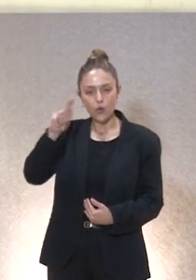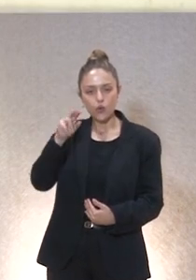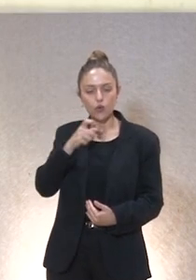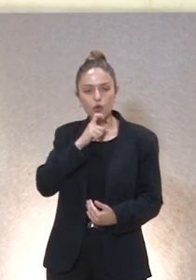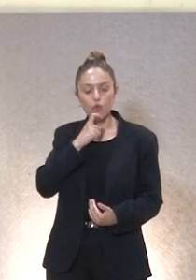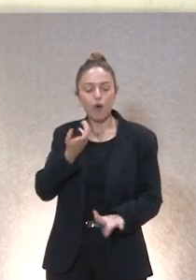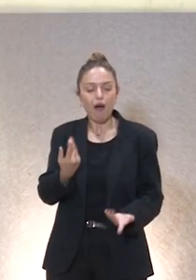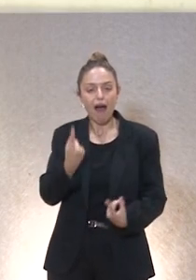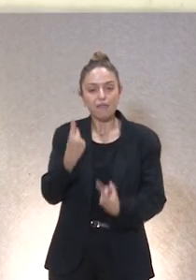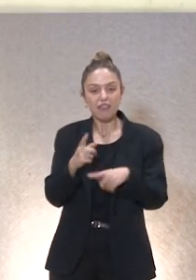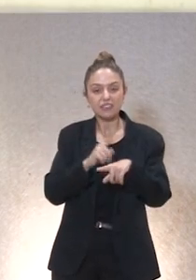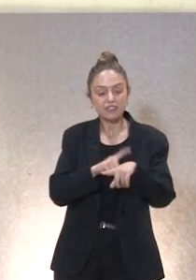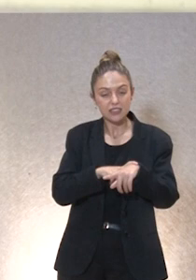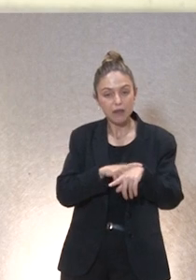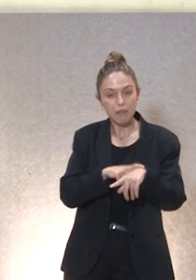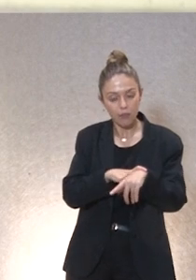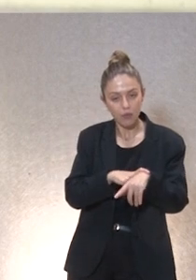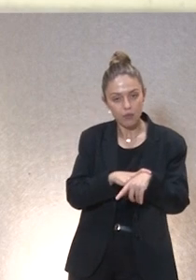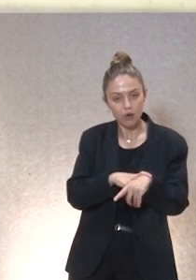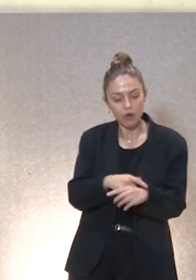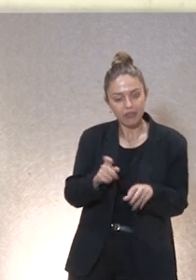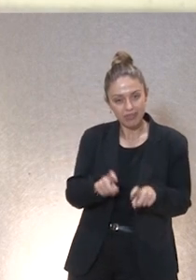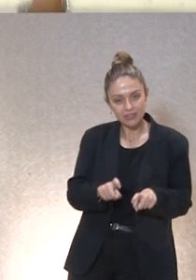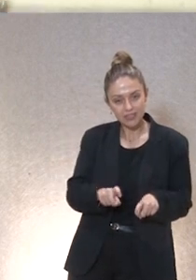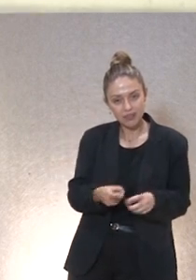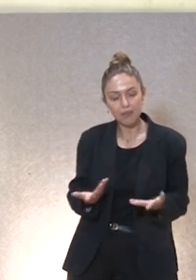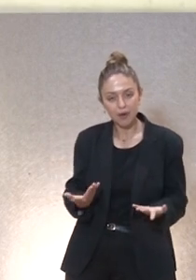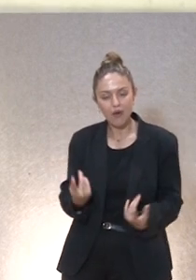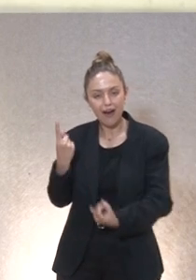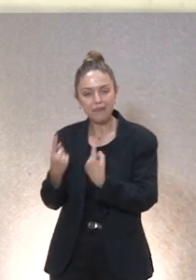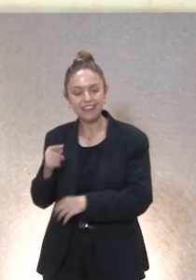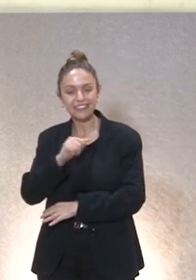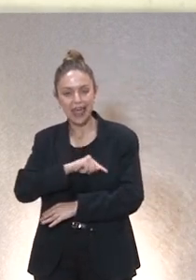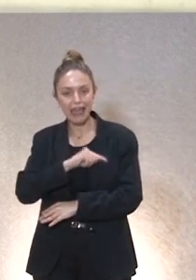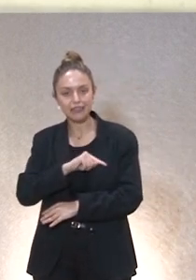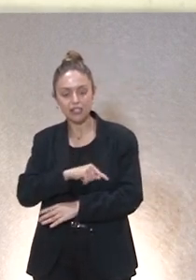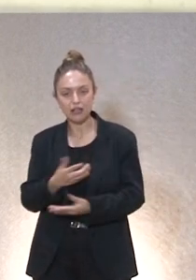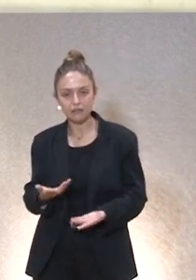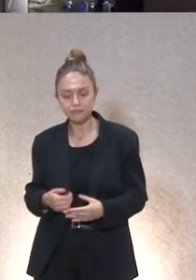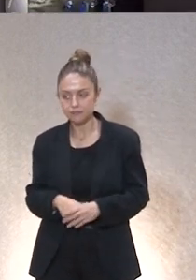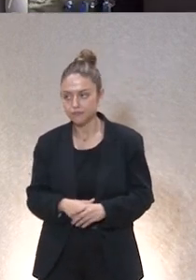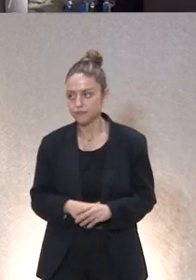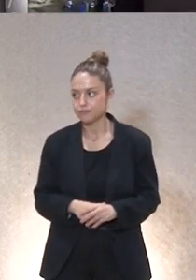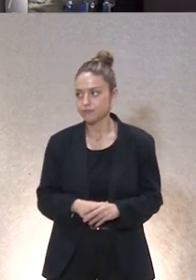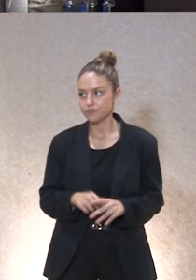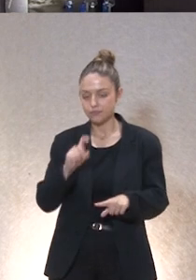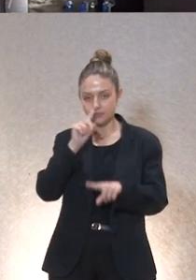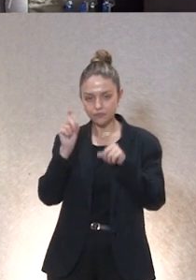es una cuestión de tiempo pero ahí es donde entra el tema de la ética con mayúsculas ¿más preguntas? ¿sí?